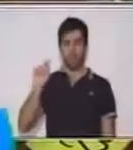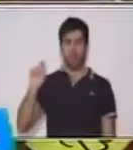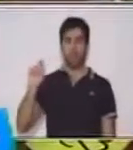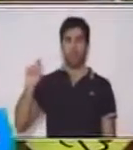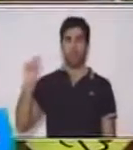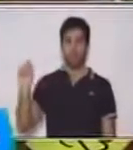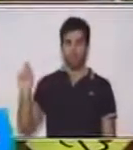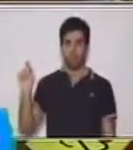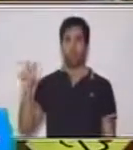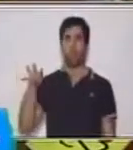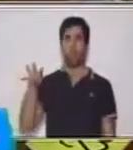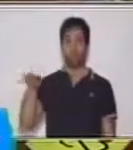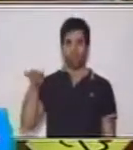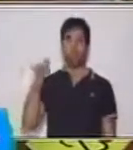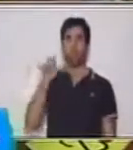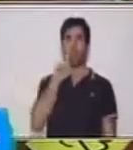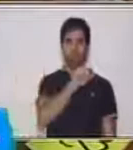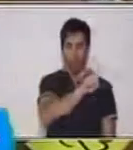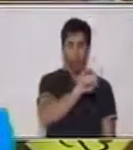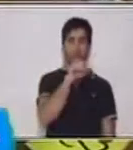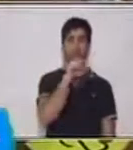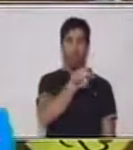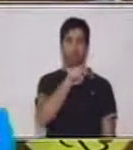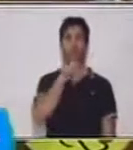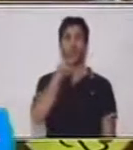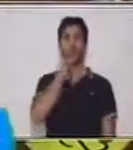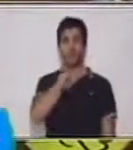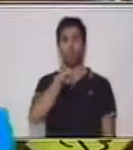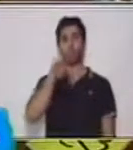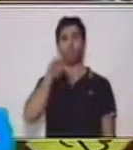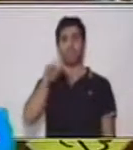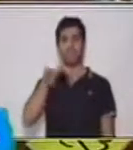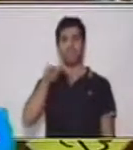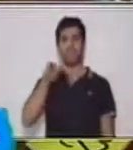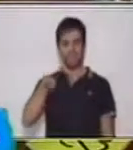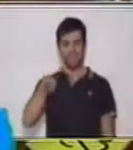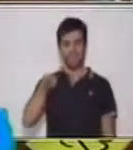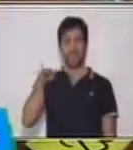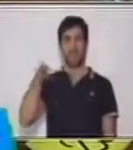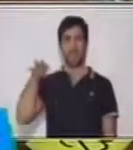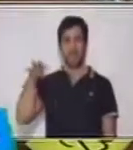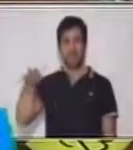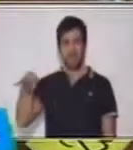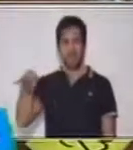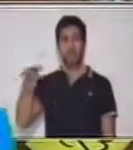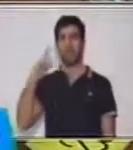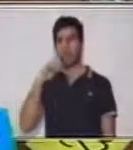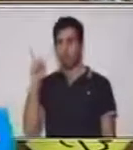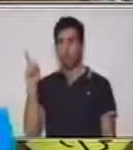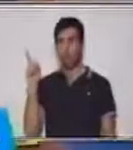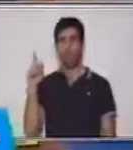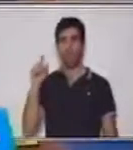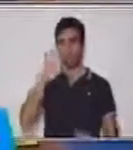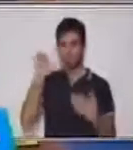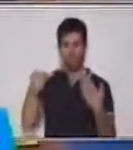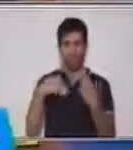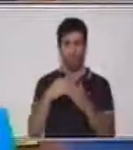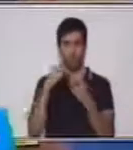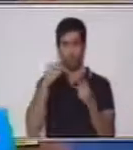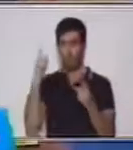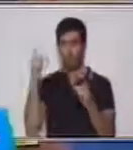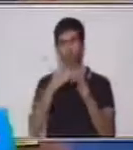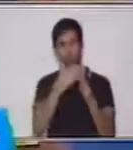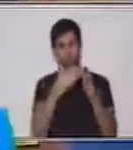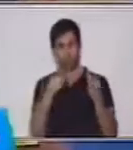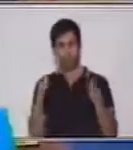Acuérdense que en los Números Mayas hay unas reglas muy importantes que vamos a recordar a lo largo de esta clase. Después